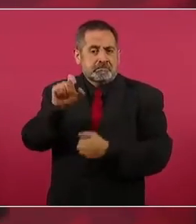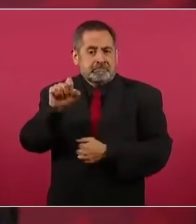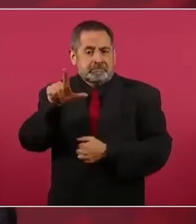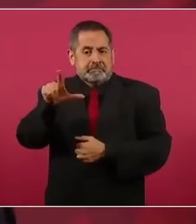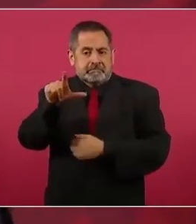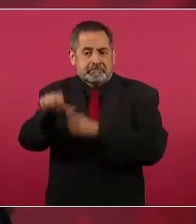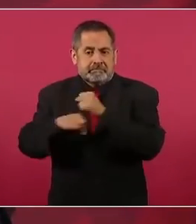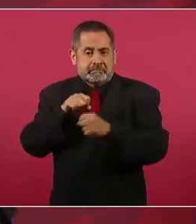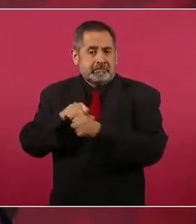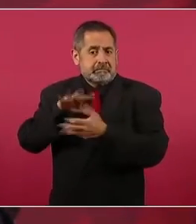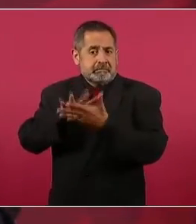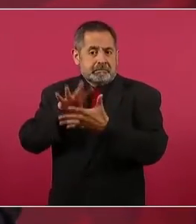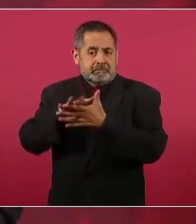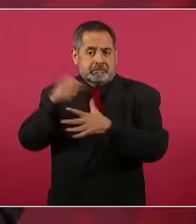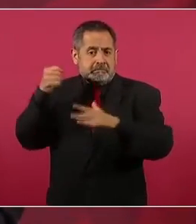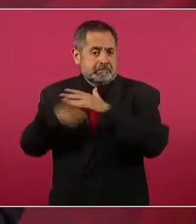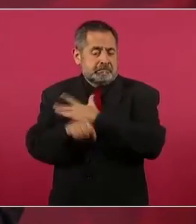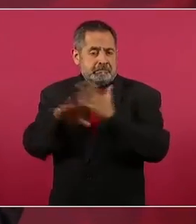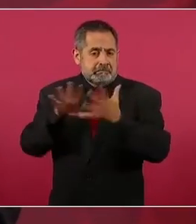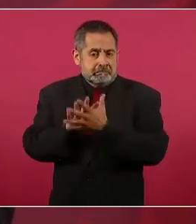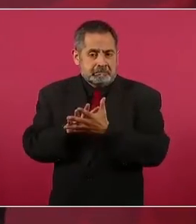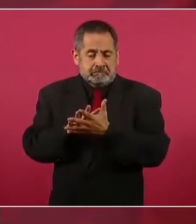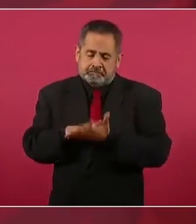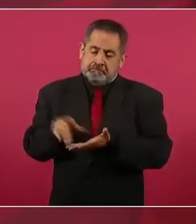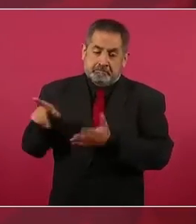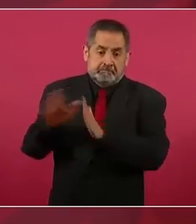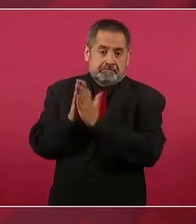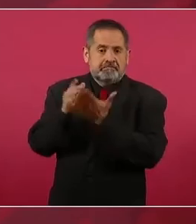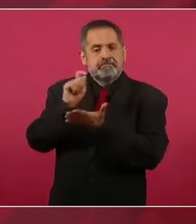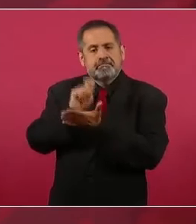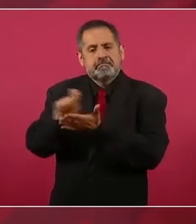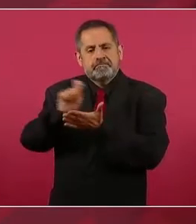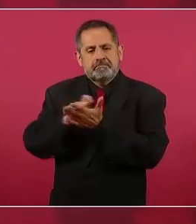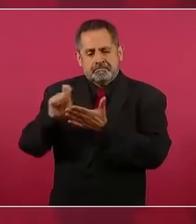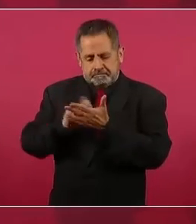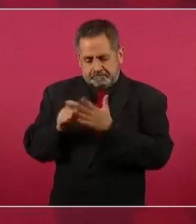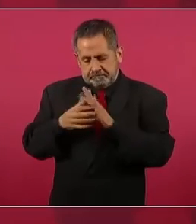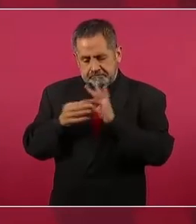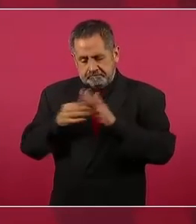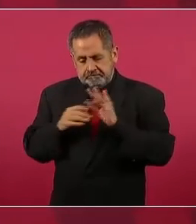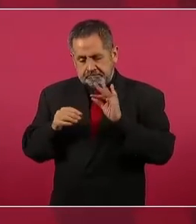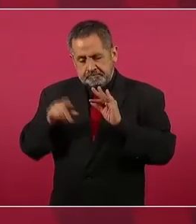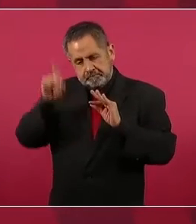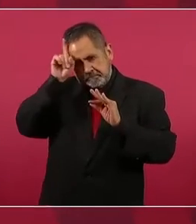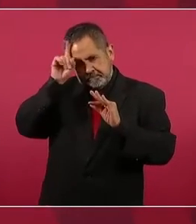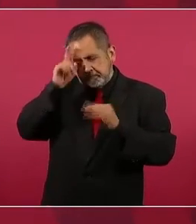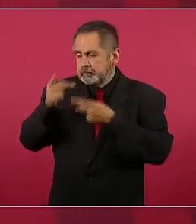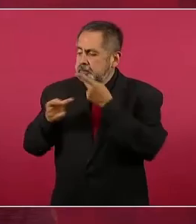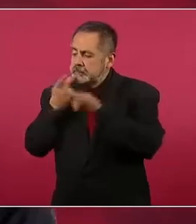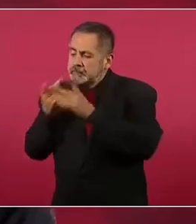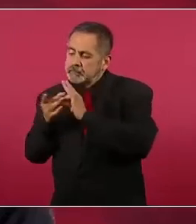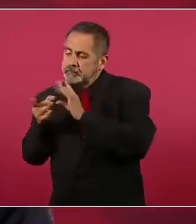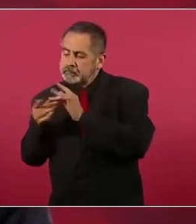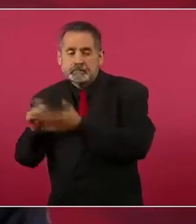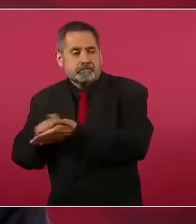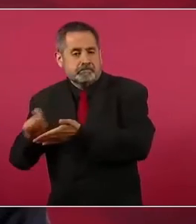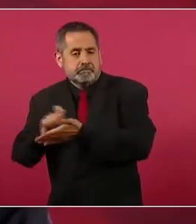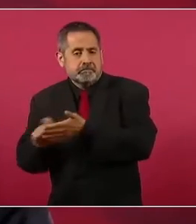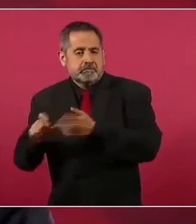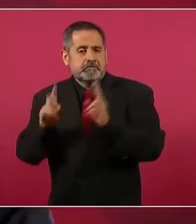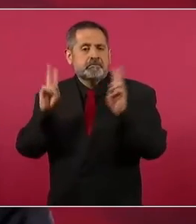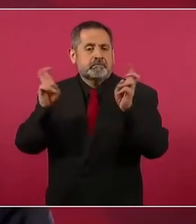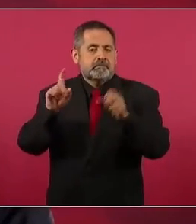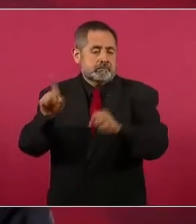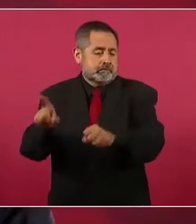preso, él mismo escribió, tuvo autobiografía, la dictó, el largo